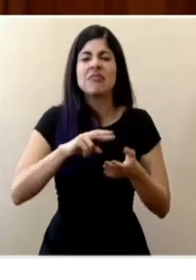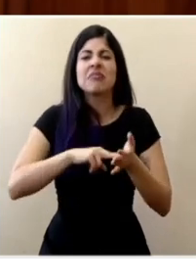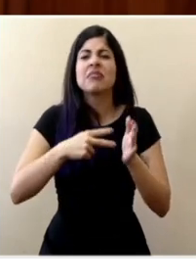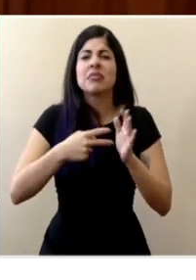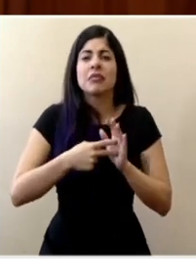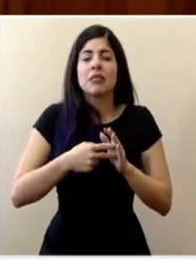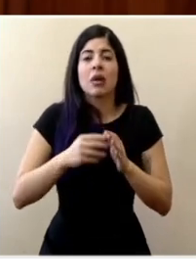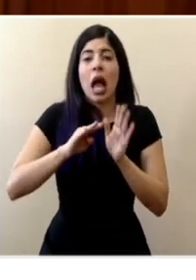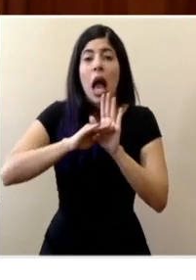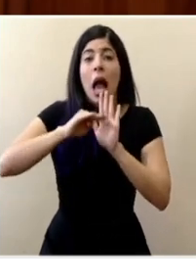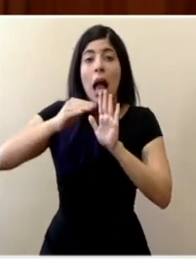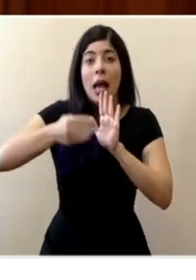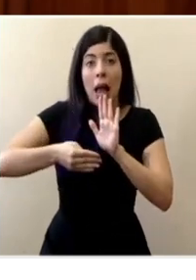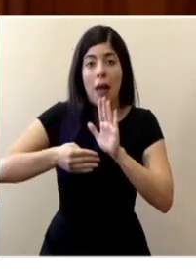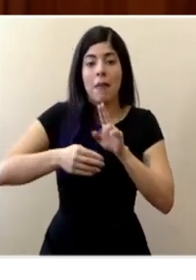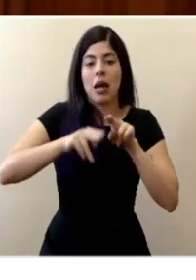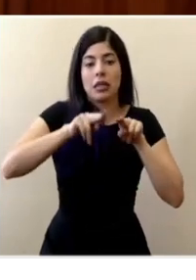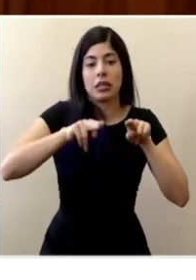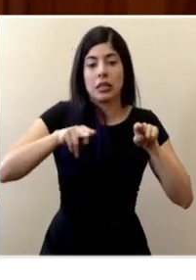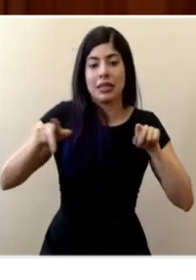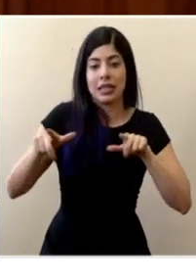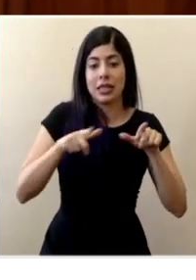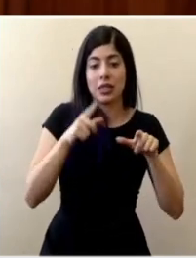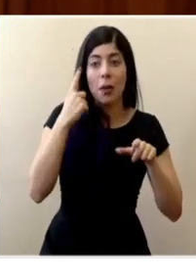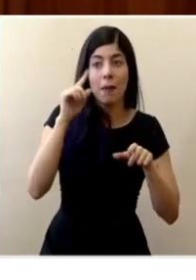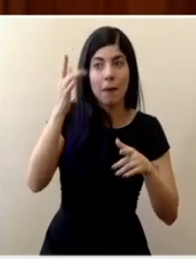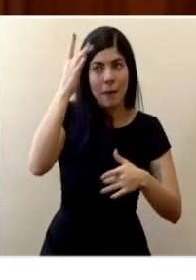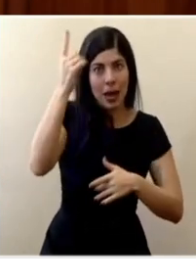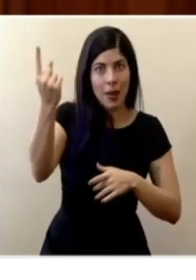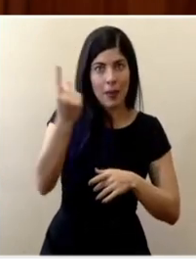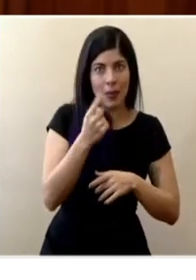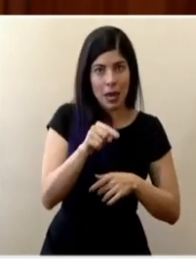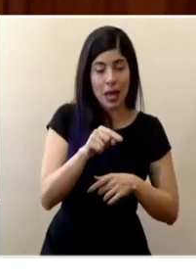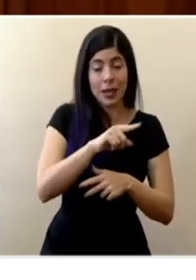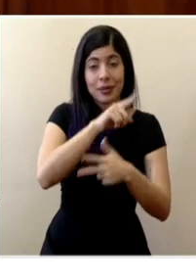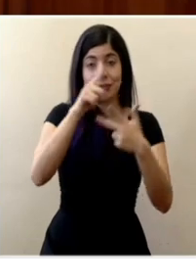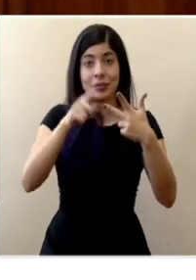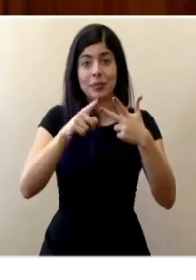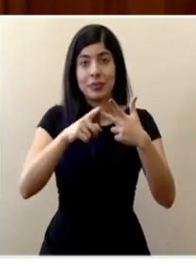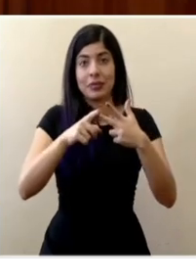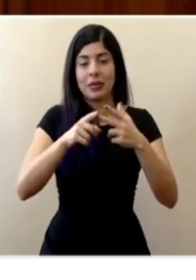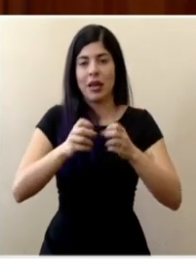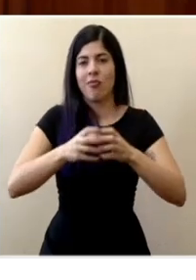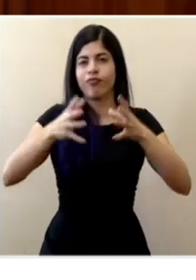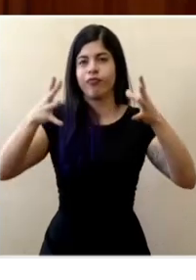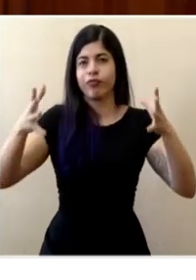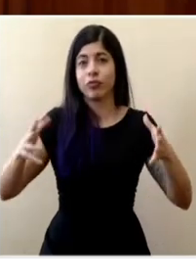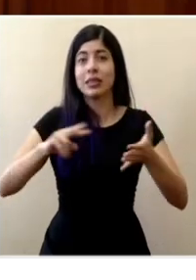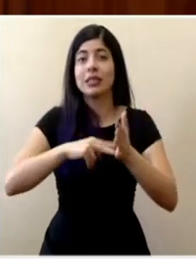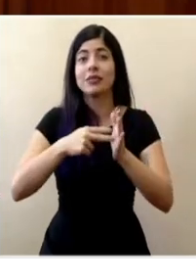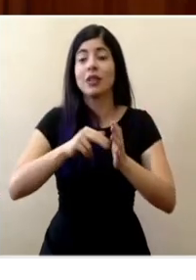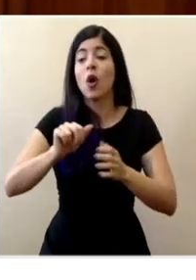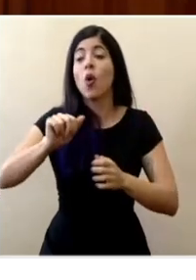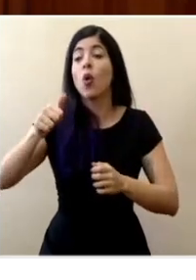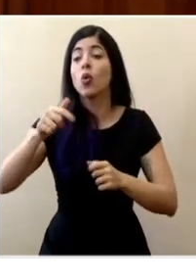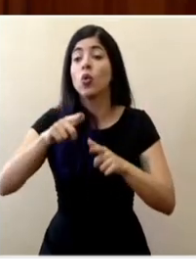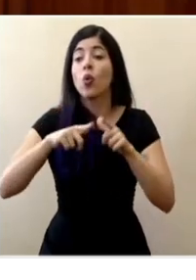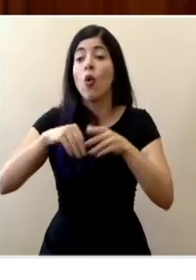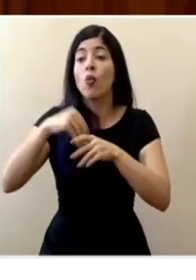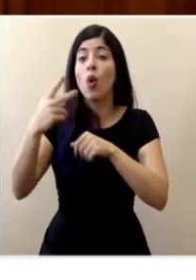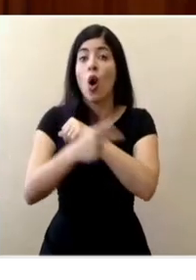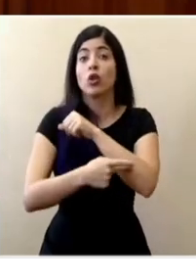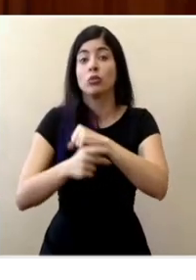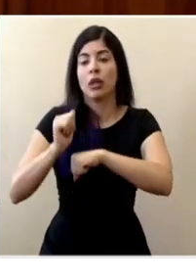implementar camas para atender a estos pacientes. Y la tercera es la expansión, es usando instalaciones extra hospitalarias.